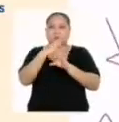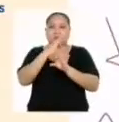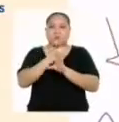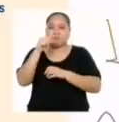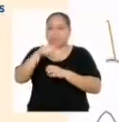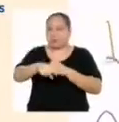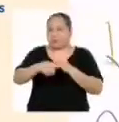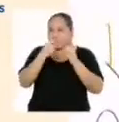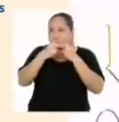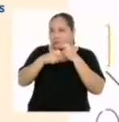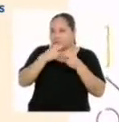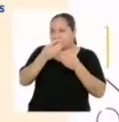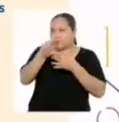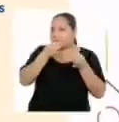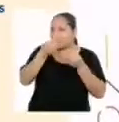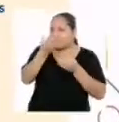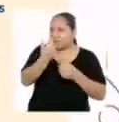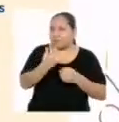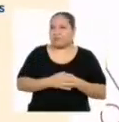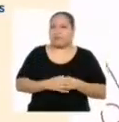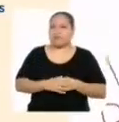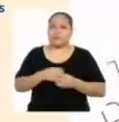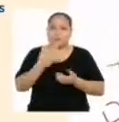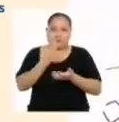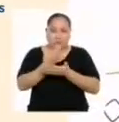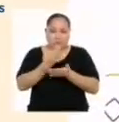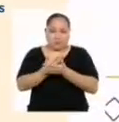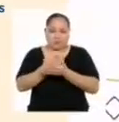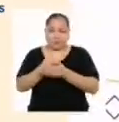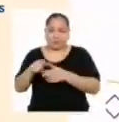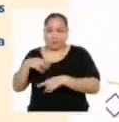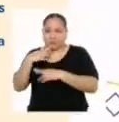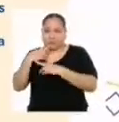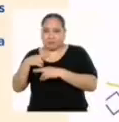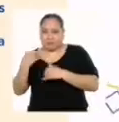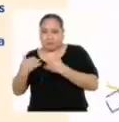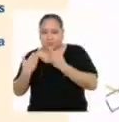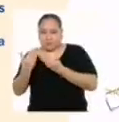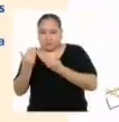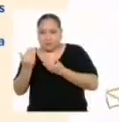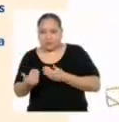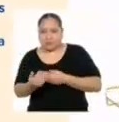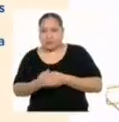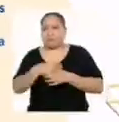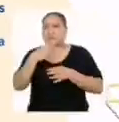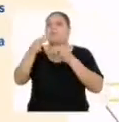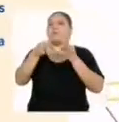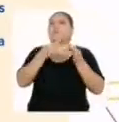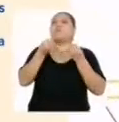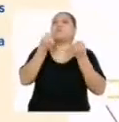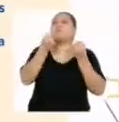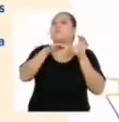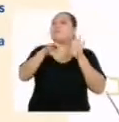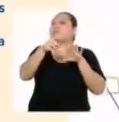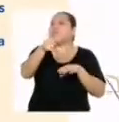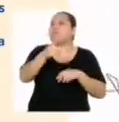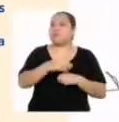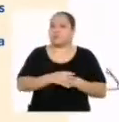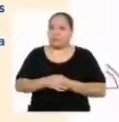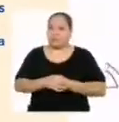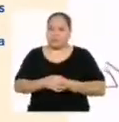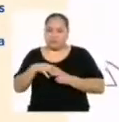condiciones de la situación? Explica. ¿Compruebas los resultados del desarrollo de la situación? Explica de qué forma lo haces.